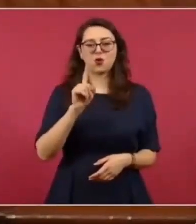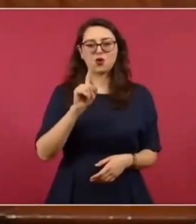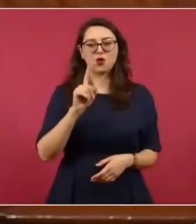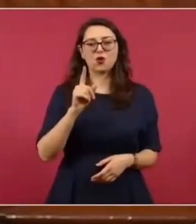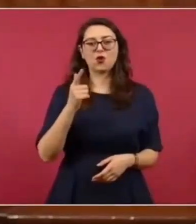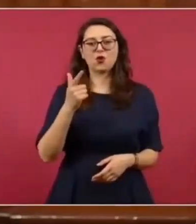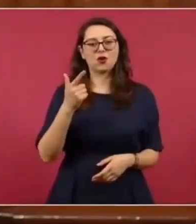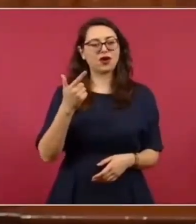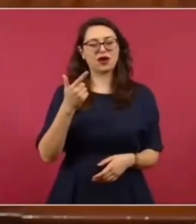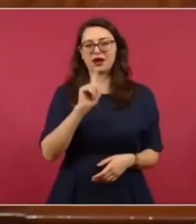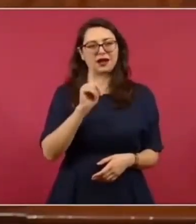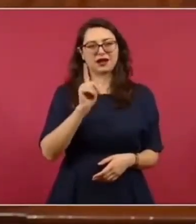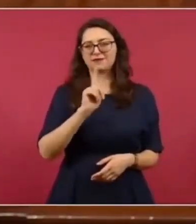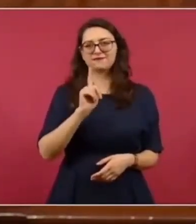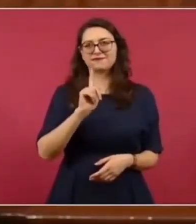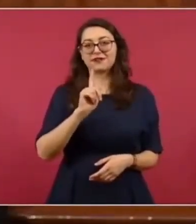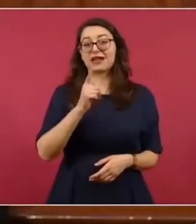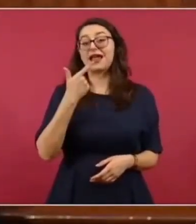Green, Green,